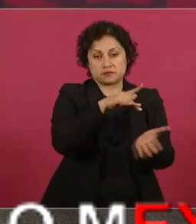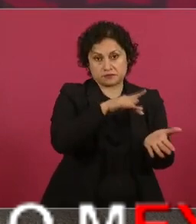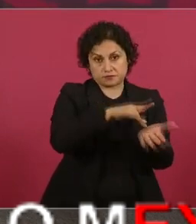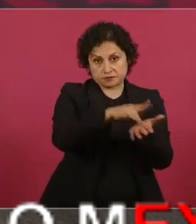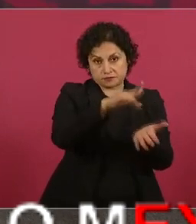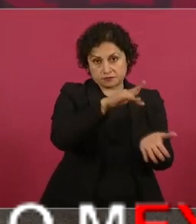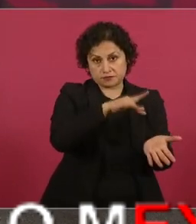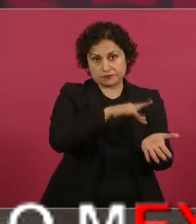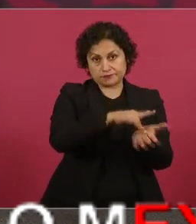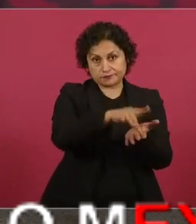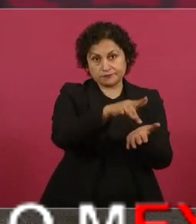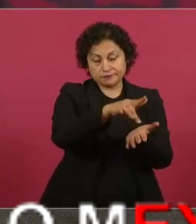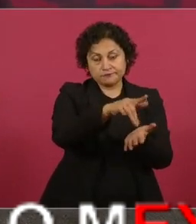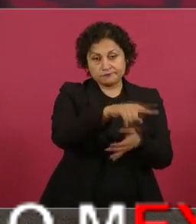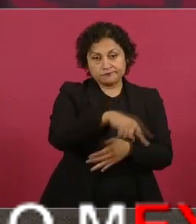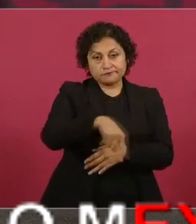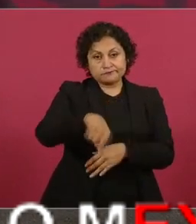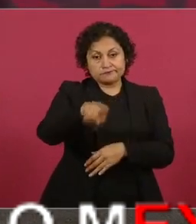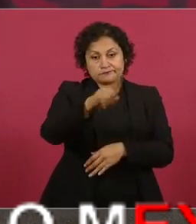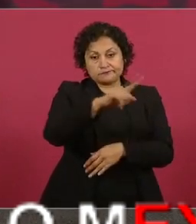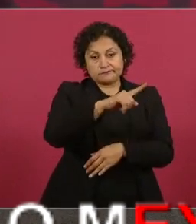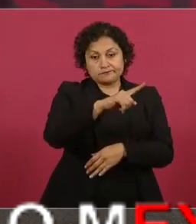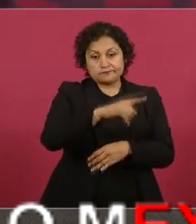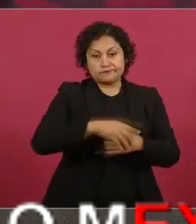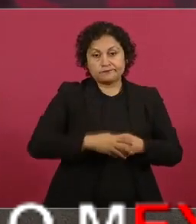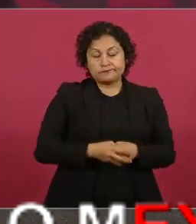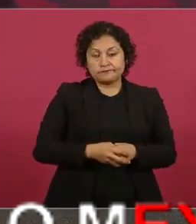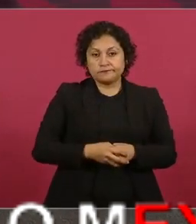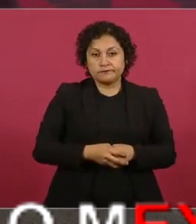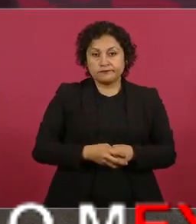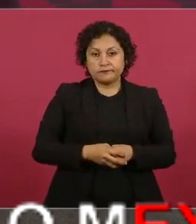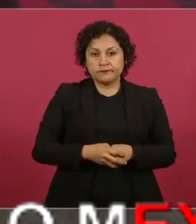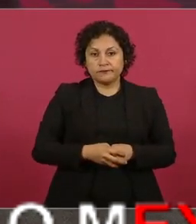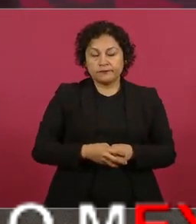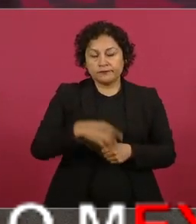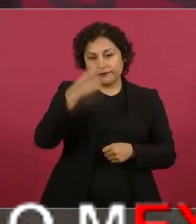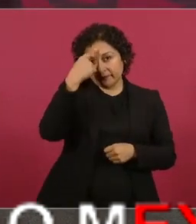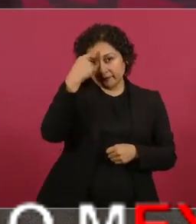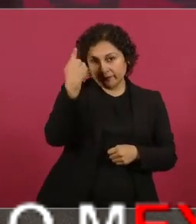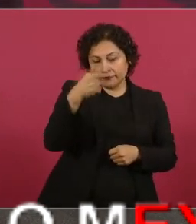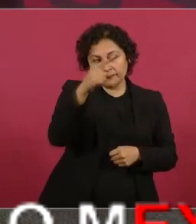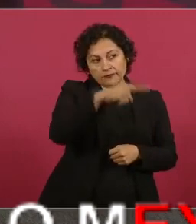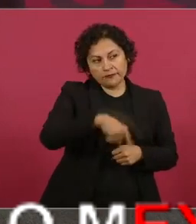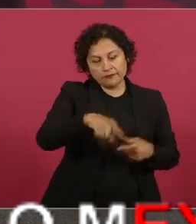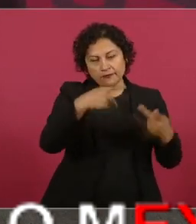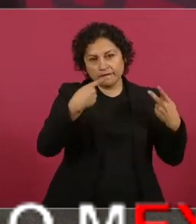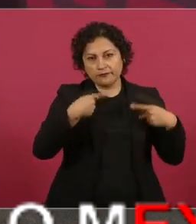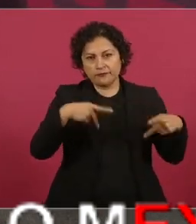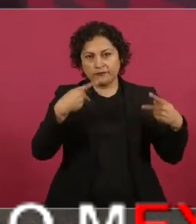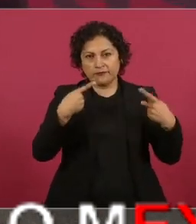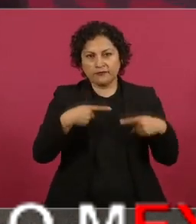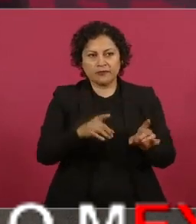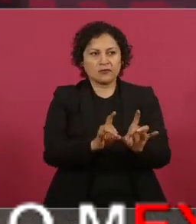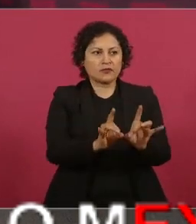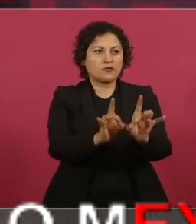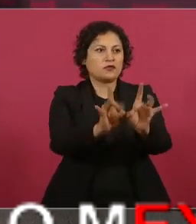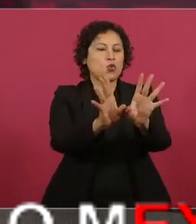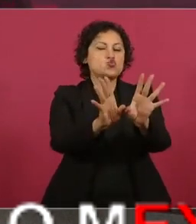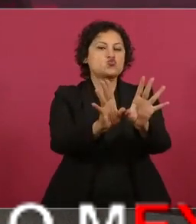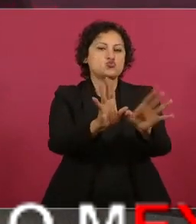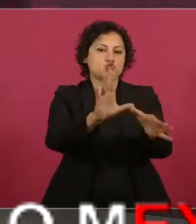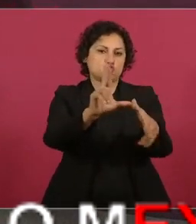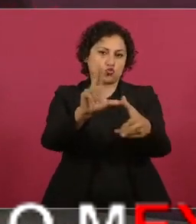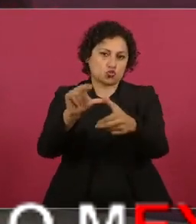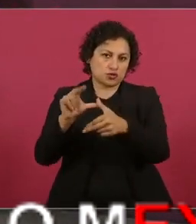a los afectados por el huracán en